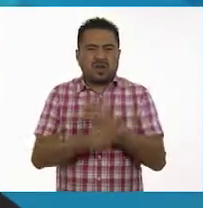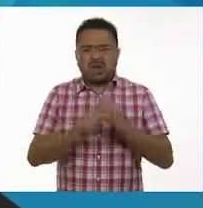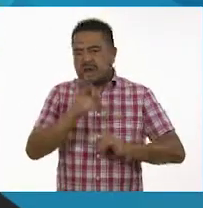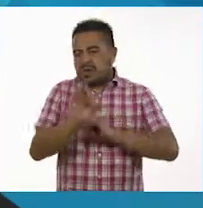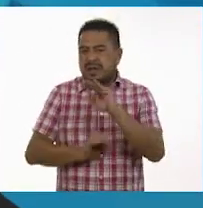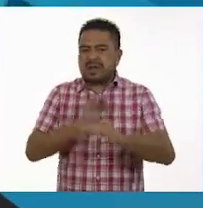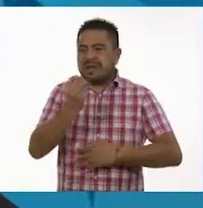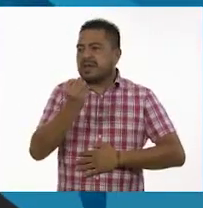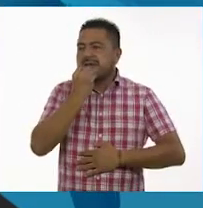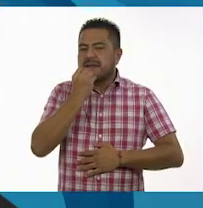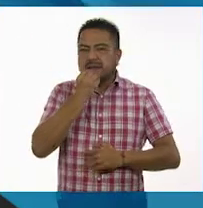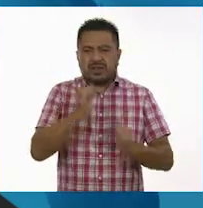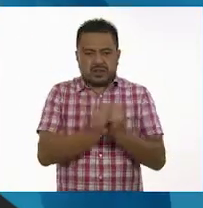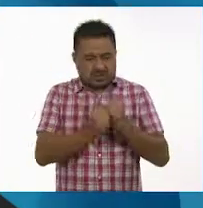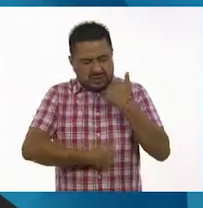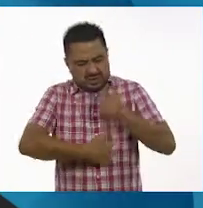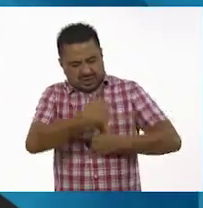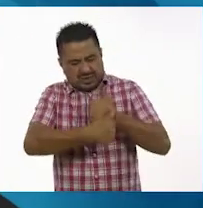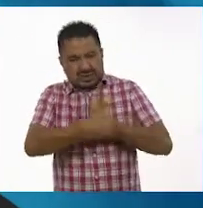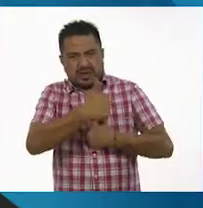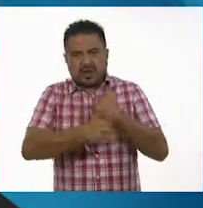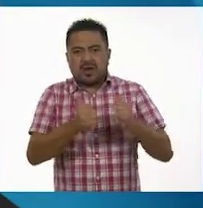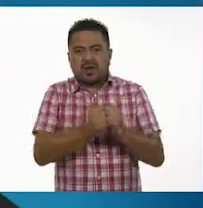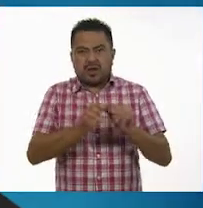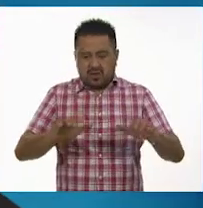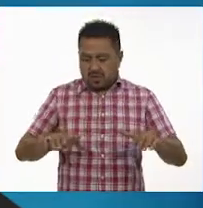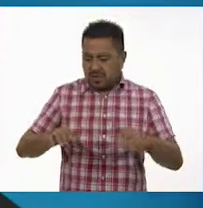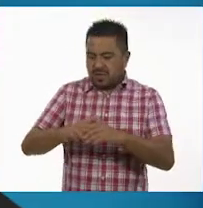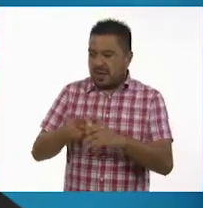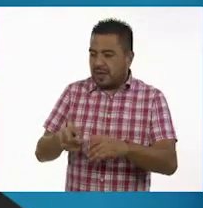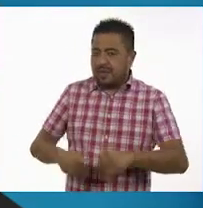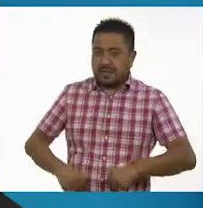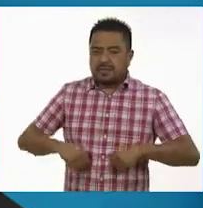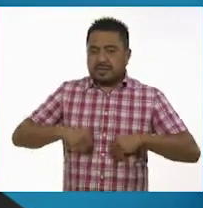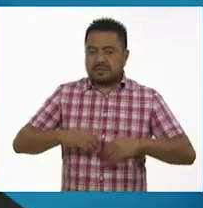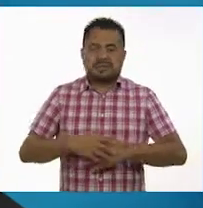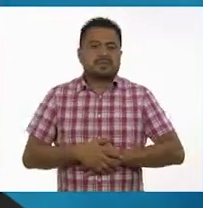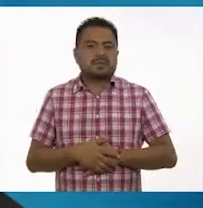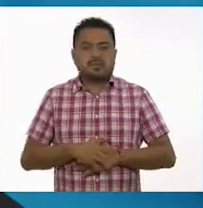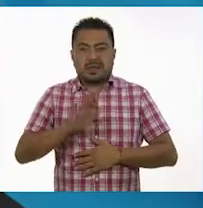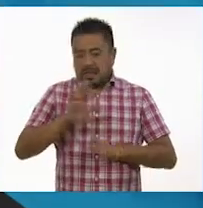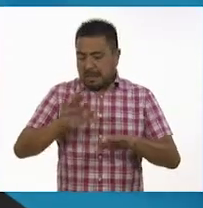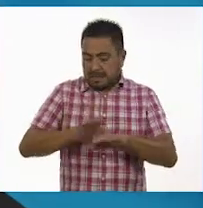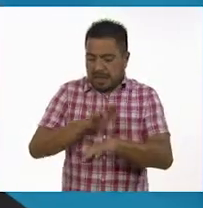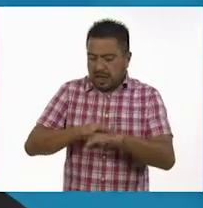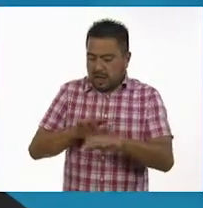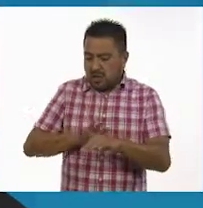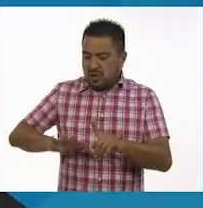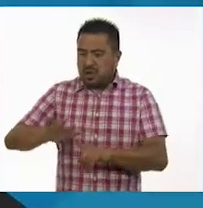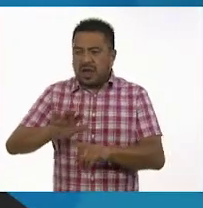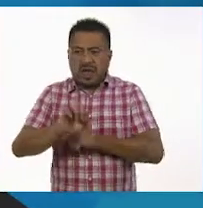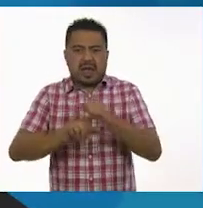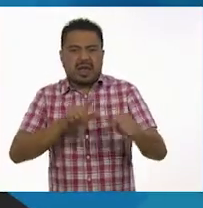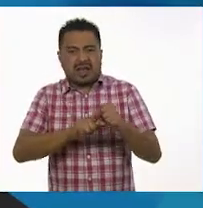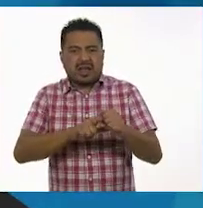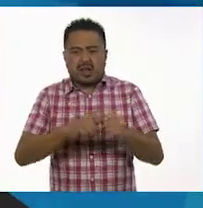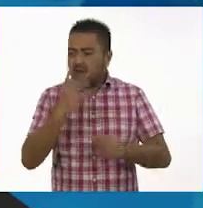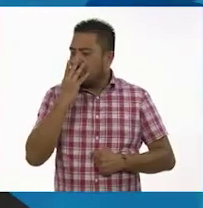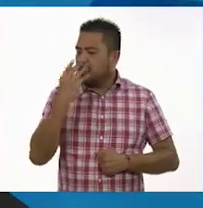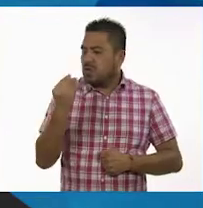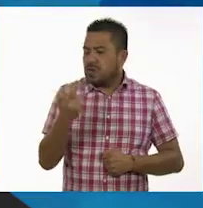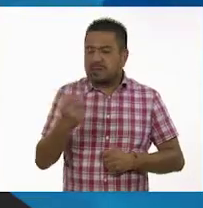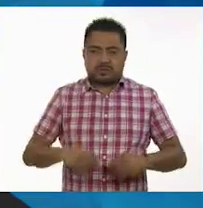alimentación y competencia en el territorio donde habitan. En la gran mayoría de las especies de los lobos